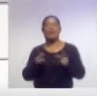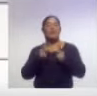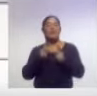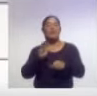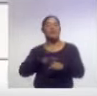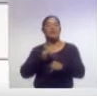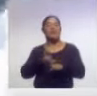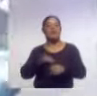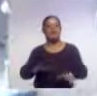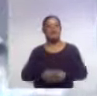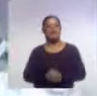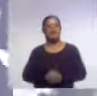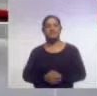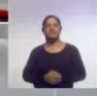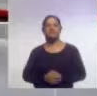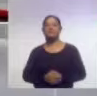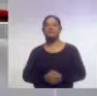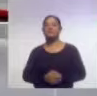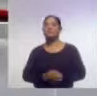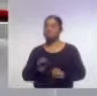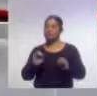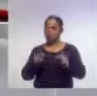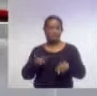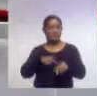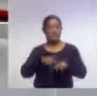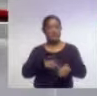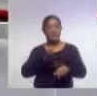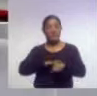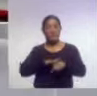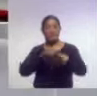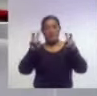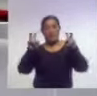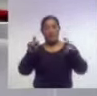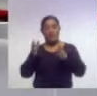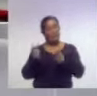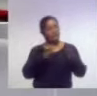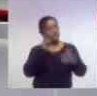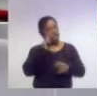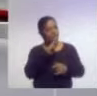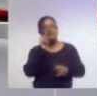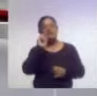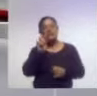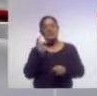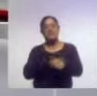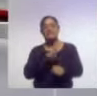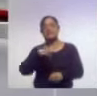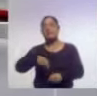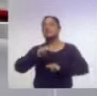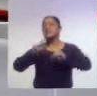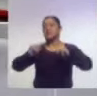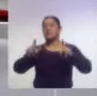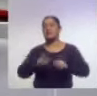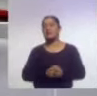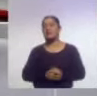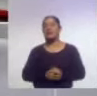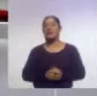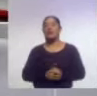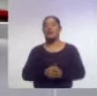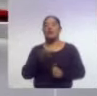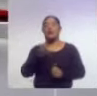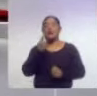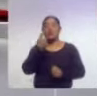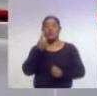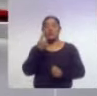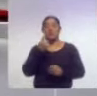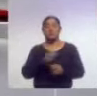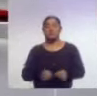información. Claro que sí, Mario Vittorio, y vamos a continuar con más temas. Ahora voltamos a lo que sucede aquí en Tlaxcala, y es que precisamente una de las